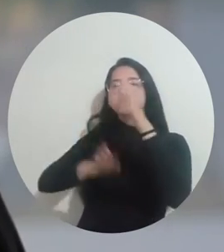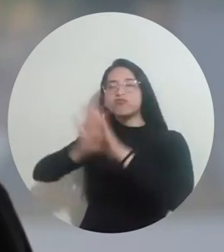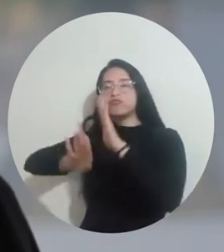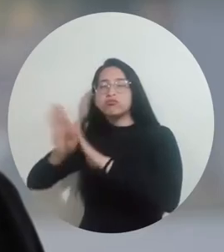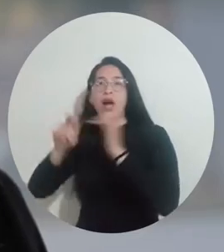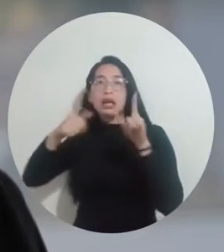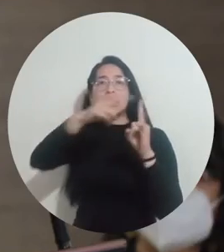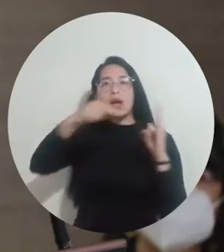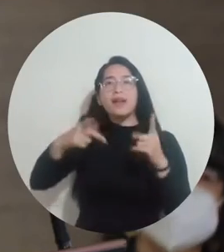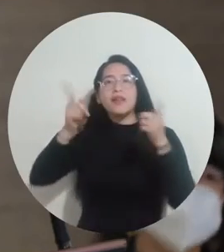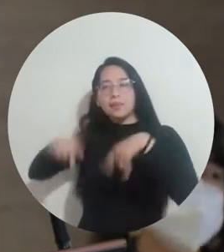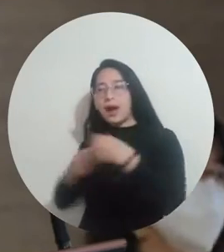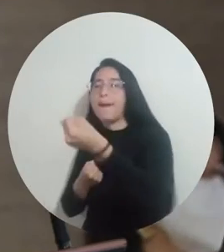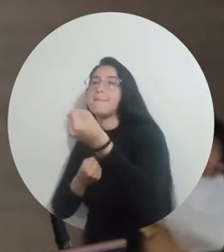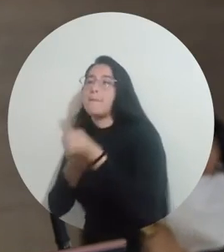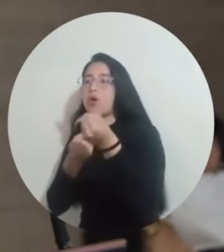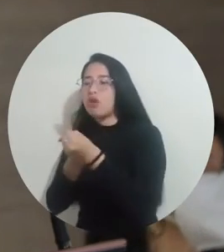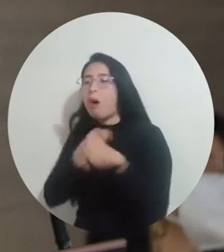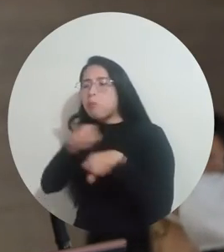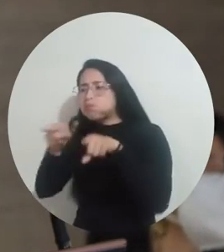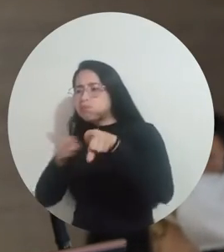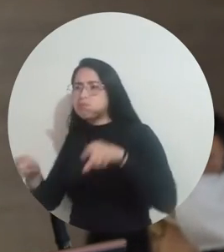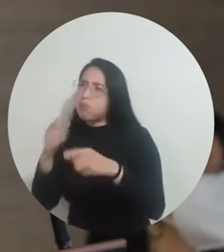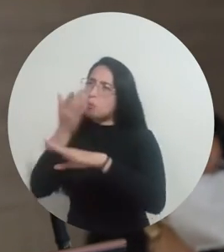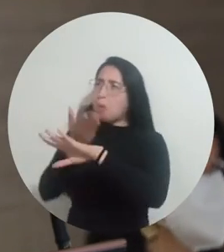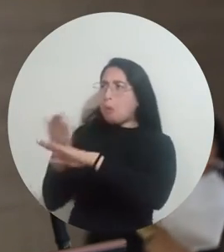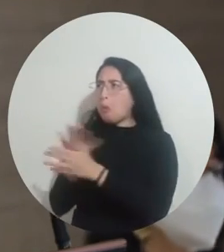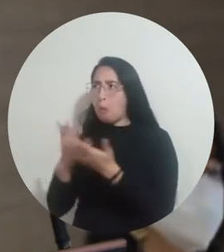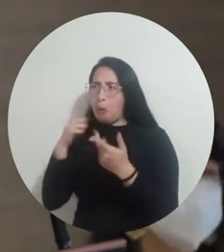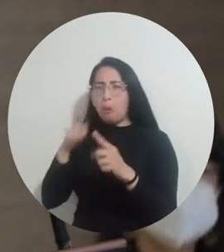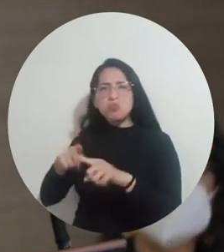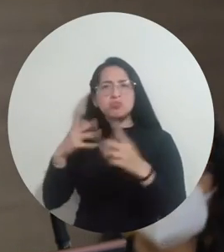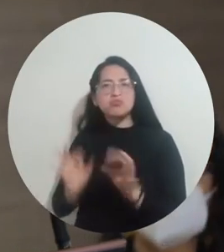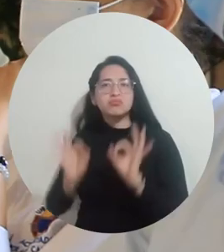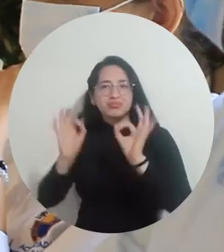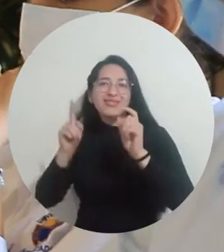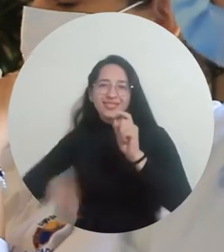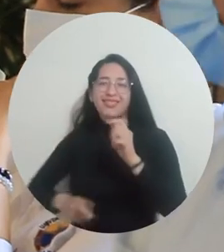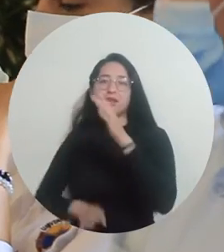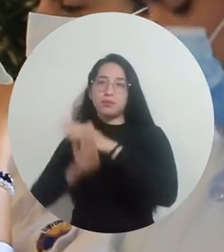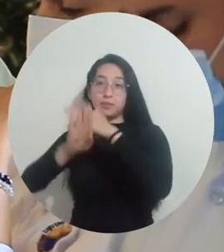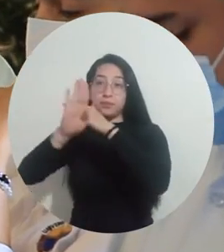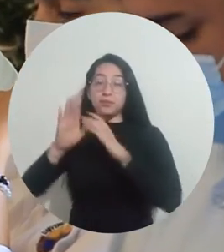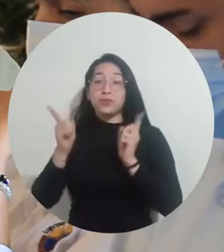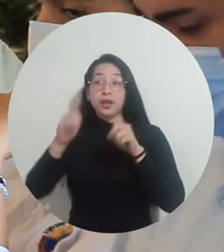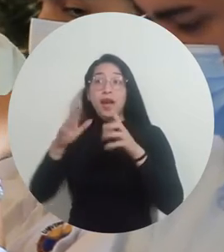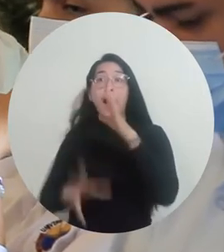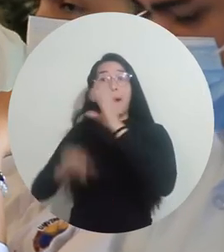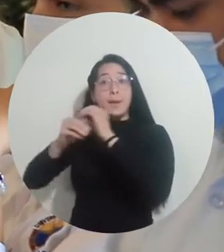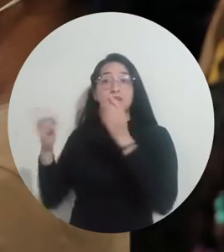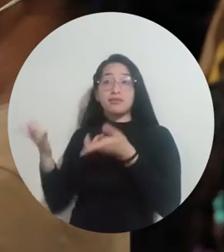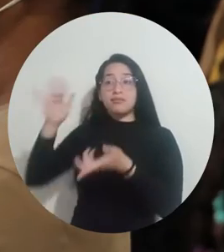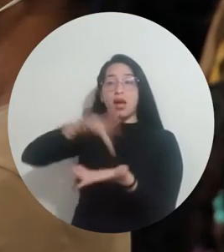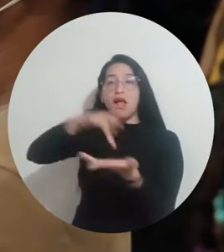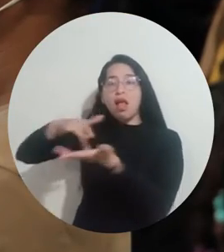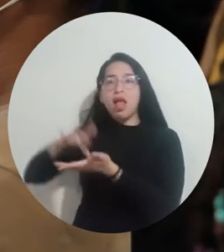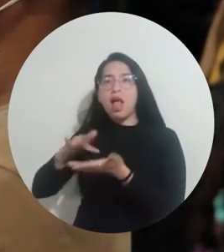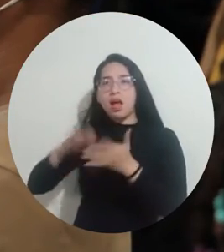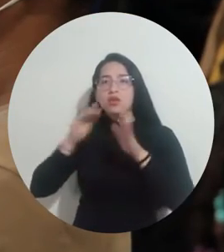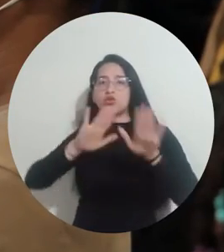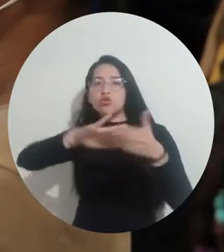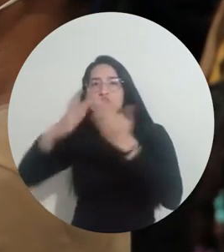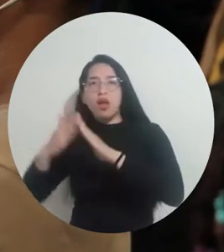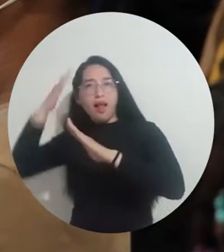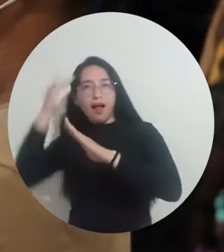Universidad del Magdalena para apoyar los emprendimientos que presentan estas poblaciones. A este evento también asistió la comunidad académica